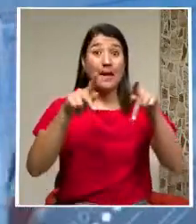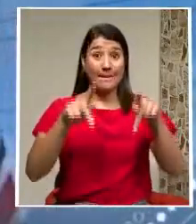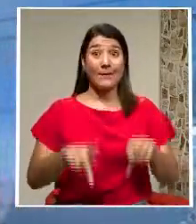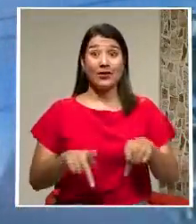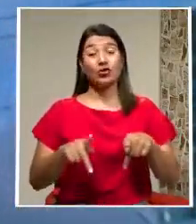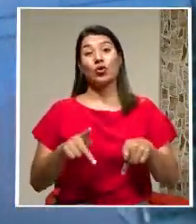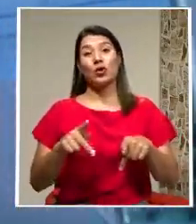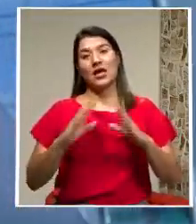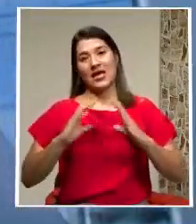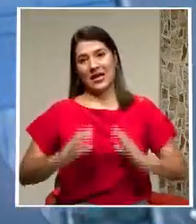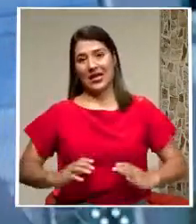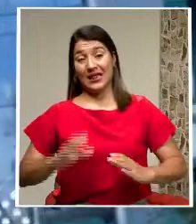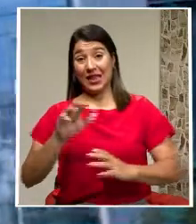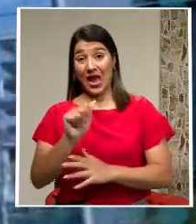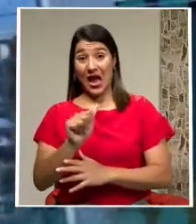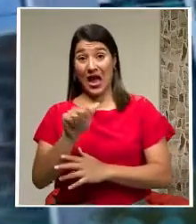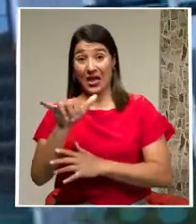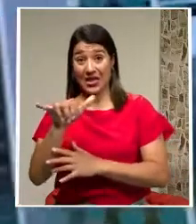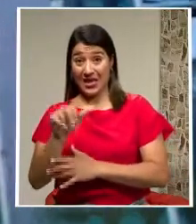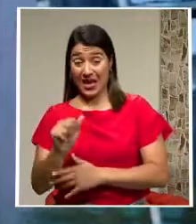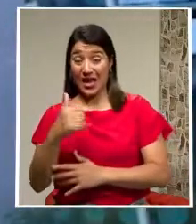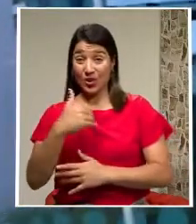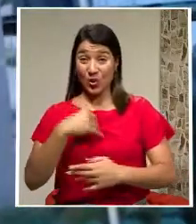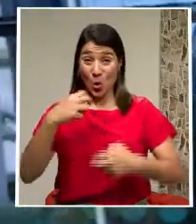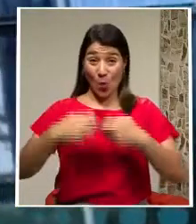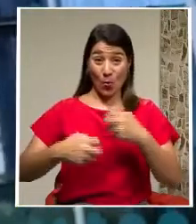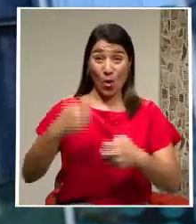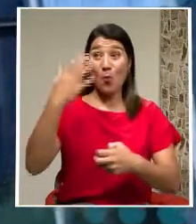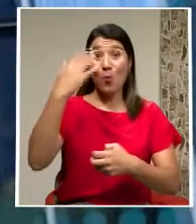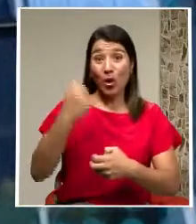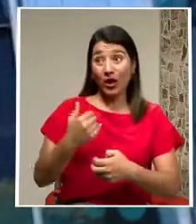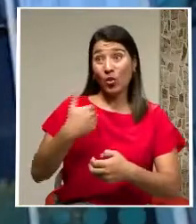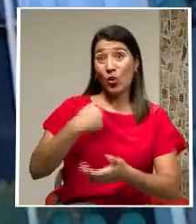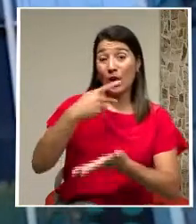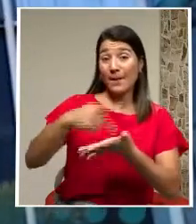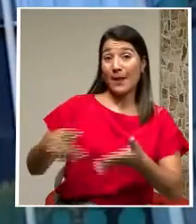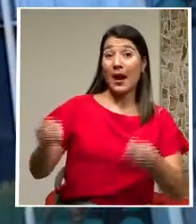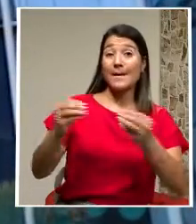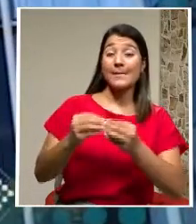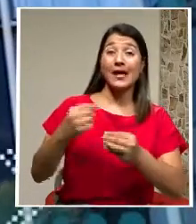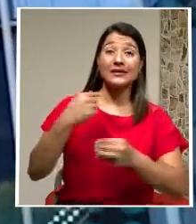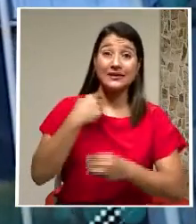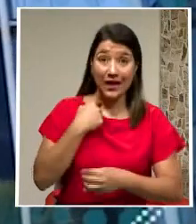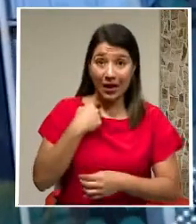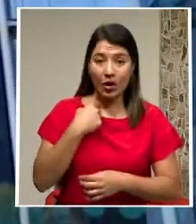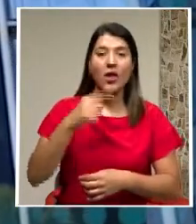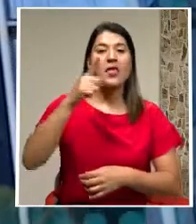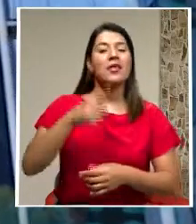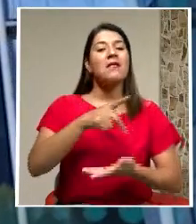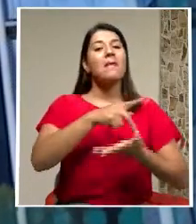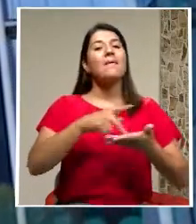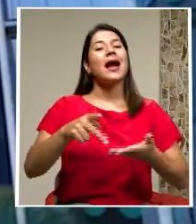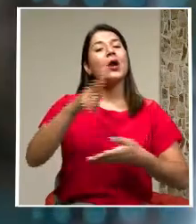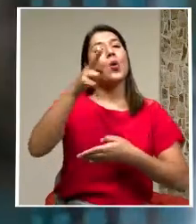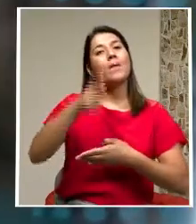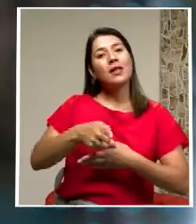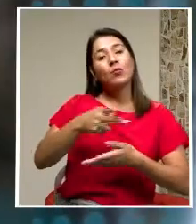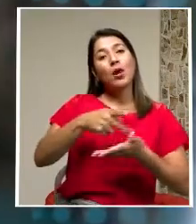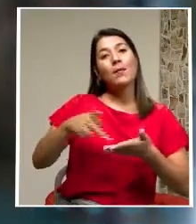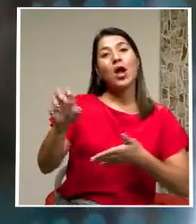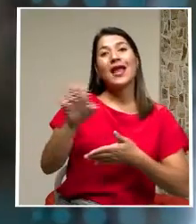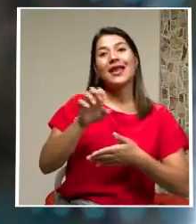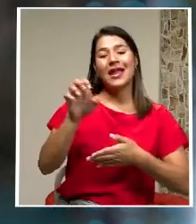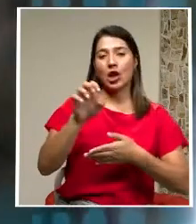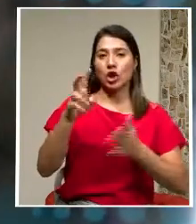problemas en su facturación por cobros elevados desde la pandemia pagarán el mismo monto que facturaron en enero del 2020 por los